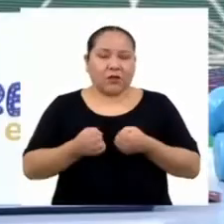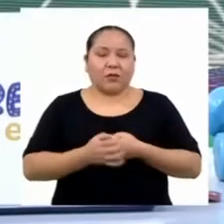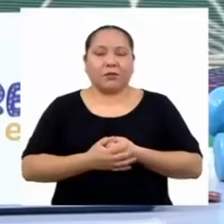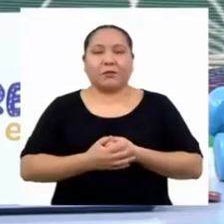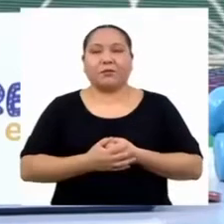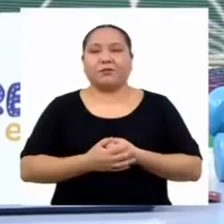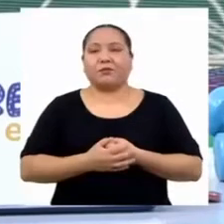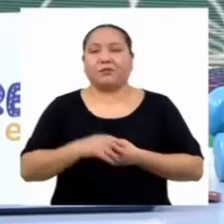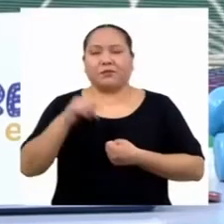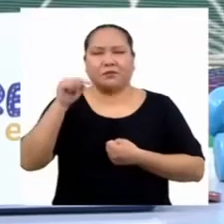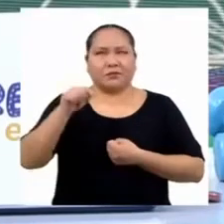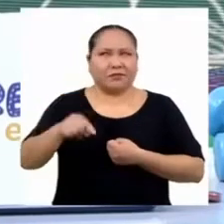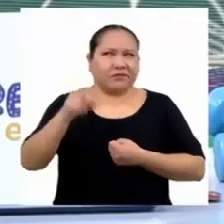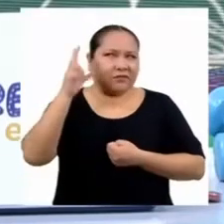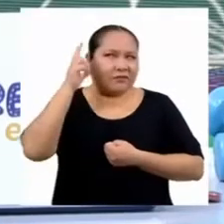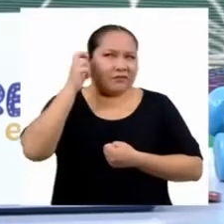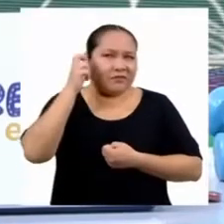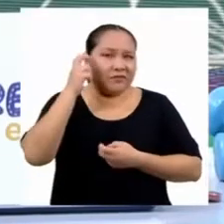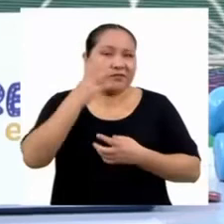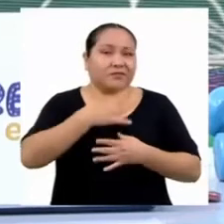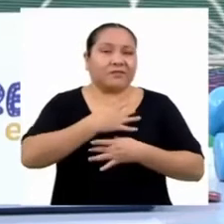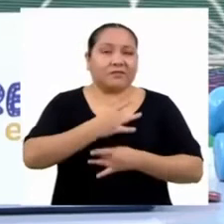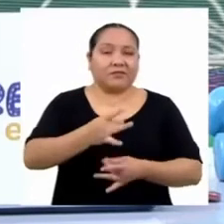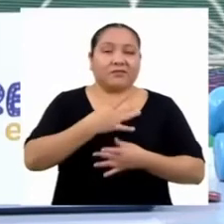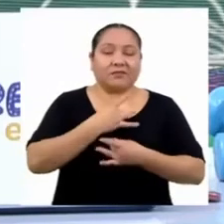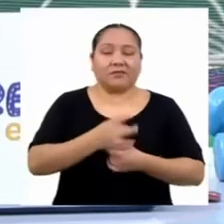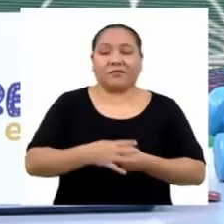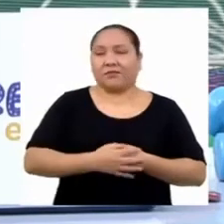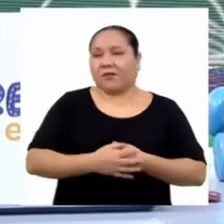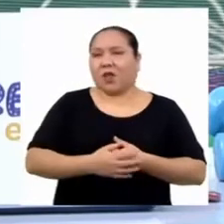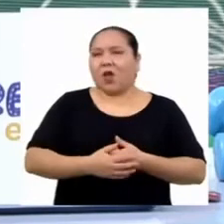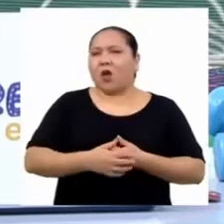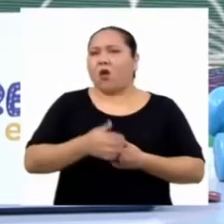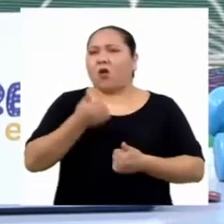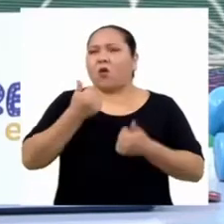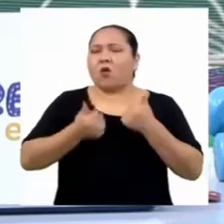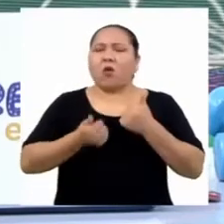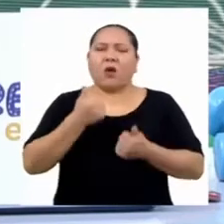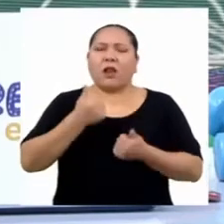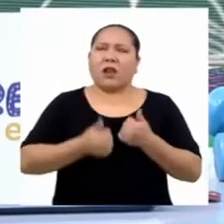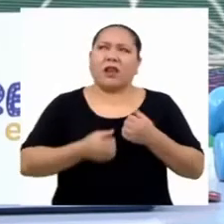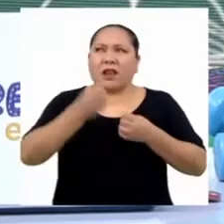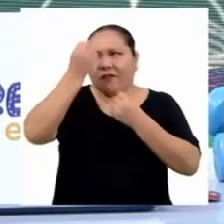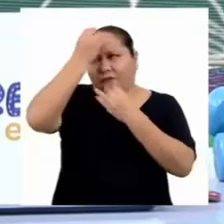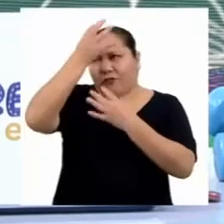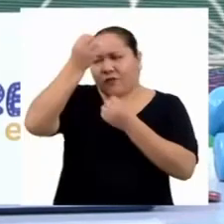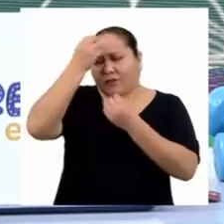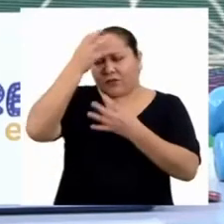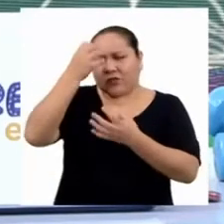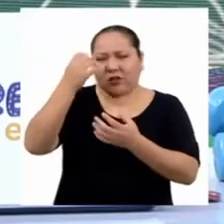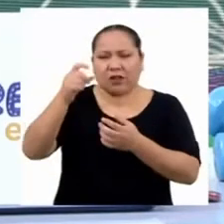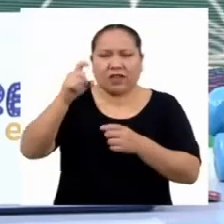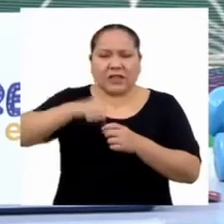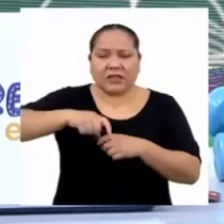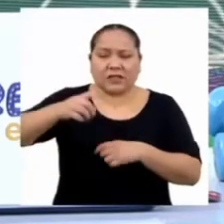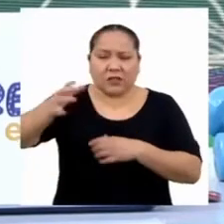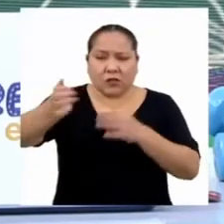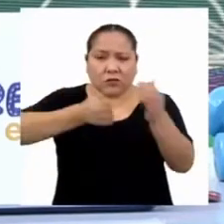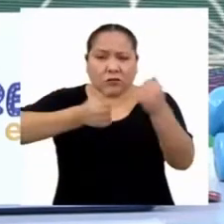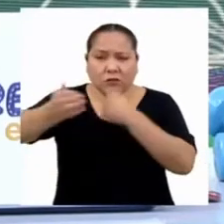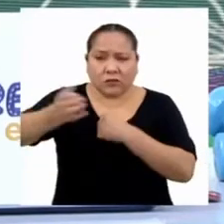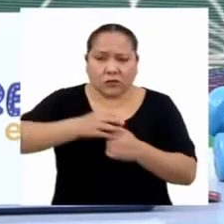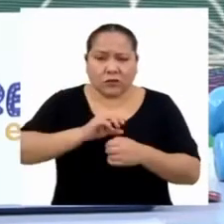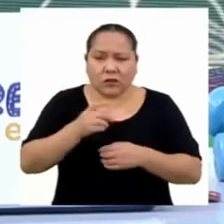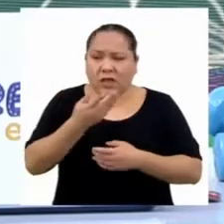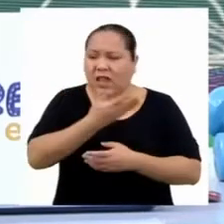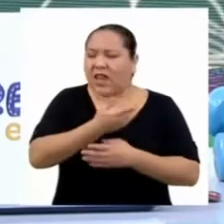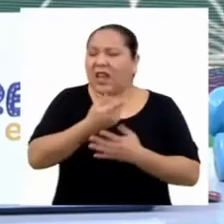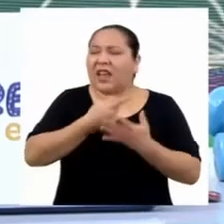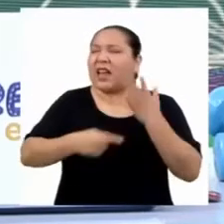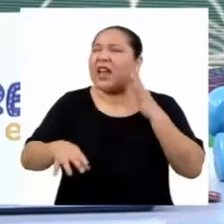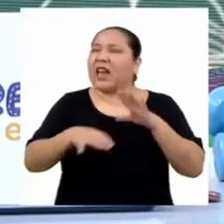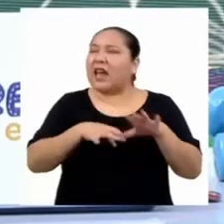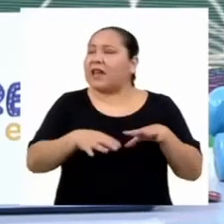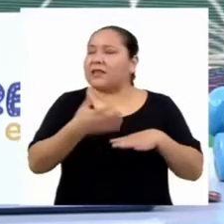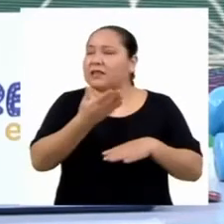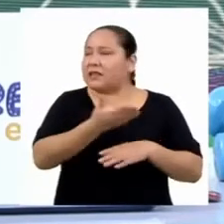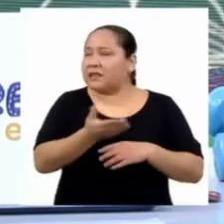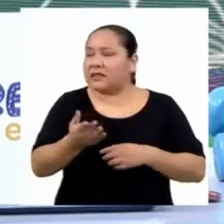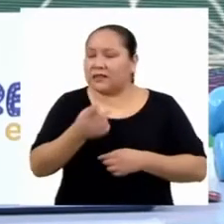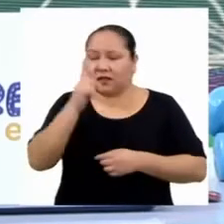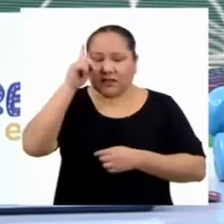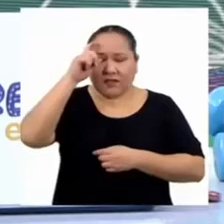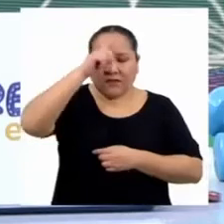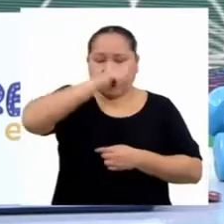Eso se oye muy interesante. ¿Qué tipo de datos necesitaremos recopilar sobre los hábitos que practican? ¿Crees que sea